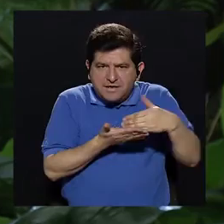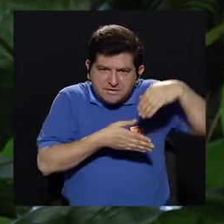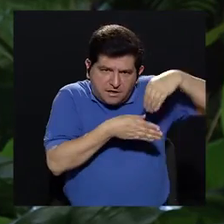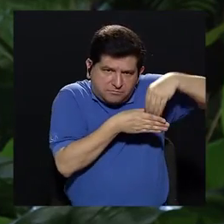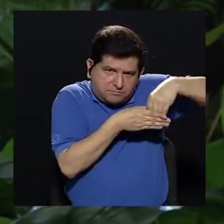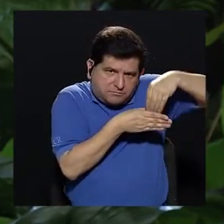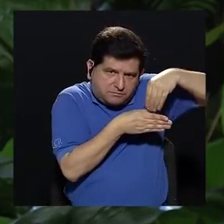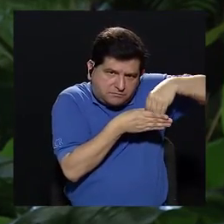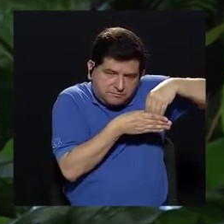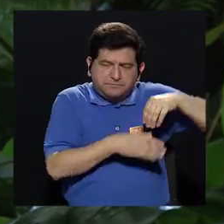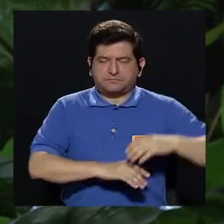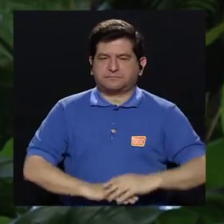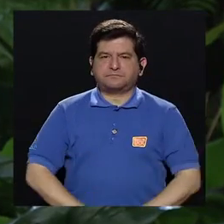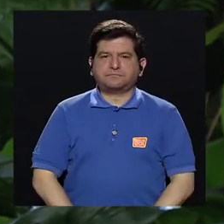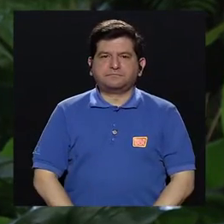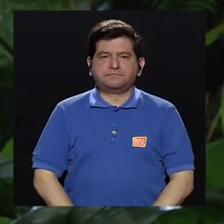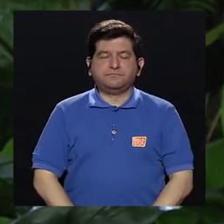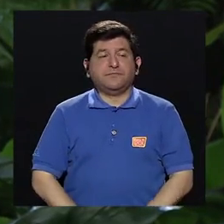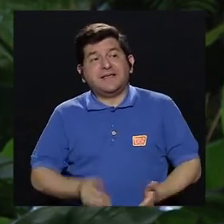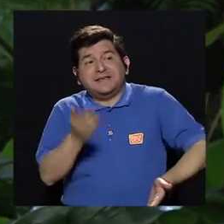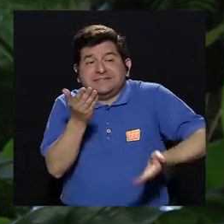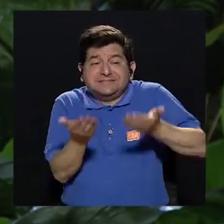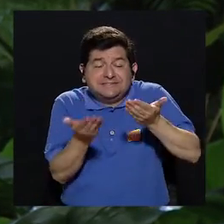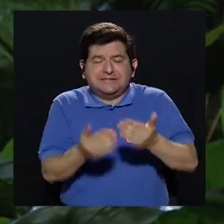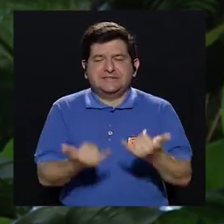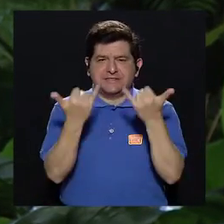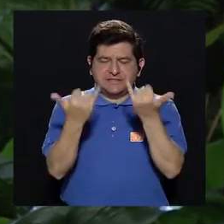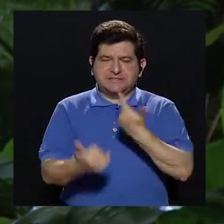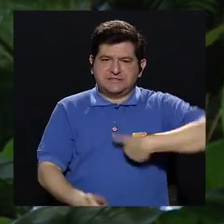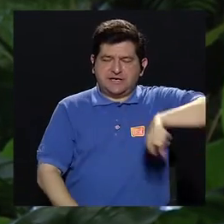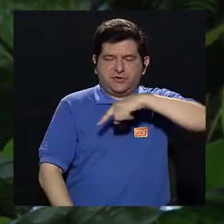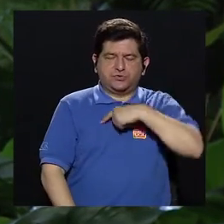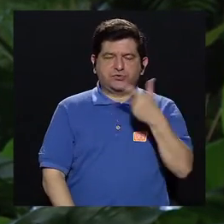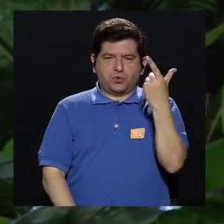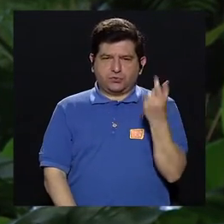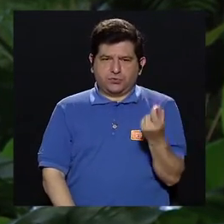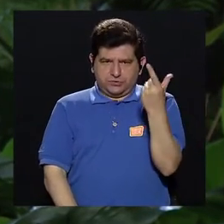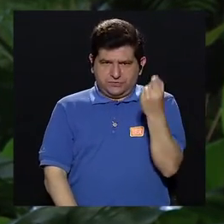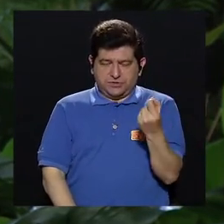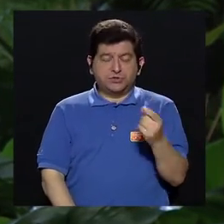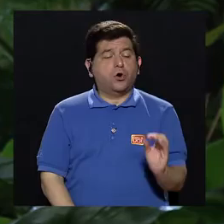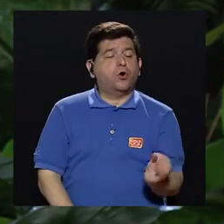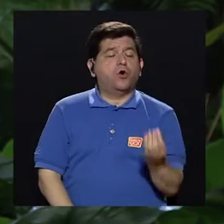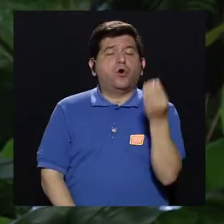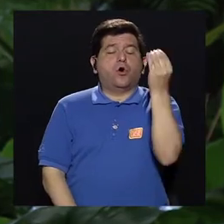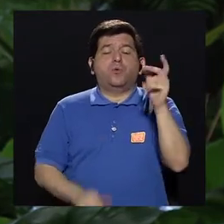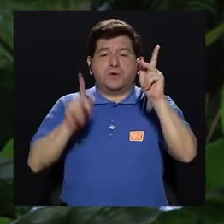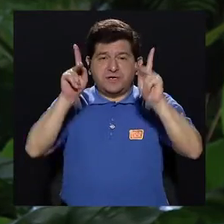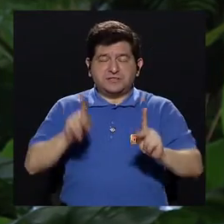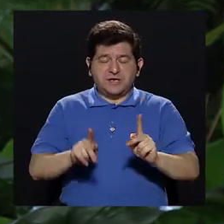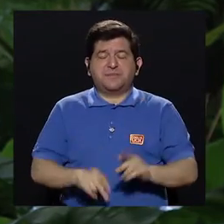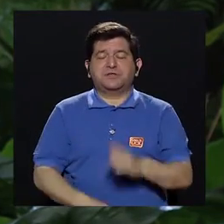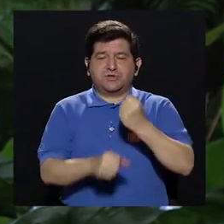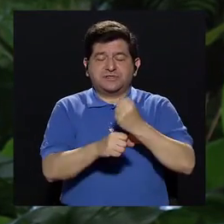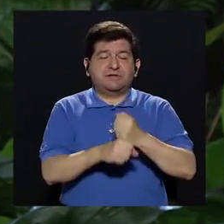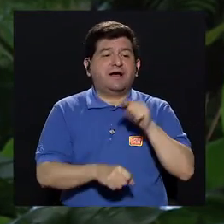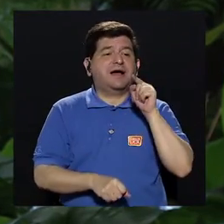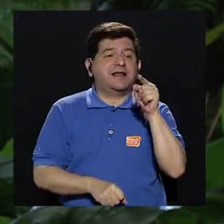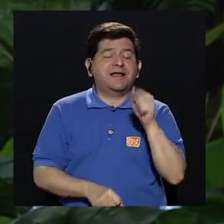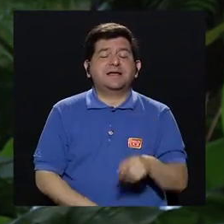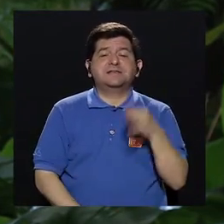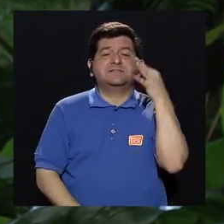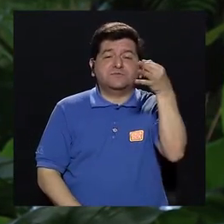reserva. Y eventualmente, cuando nos pensionemos, los jóvenes y los que trabajan en ese